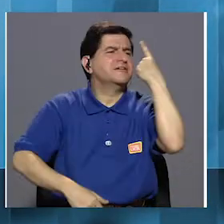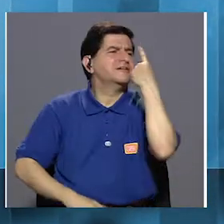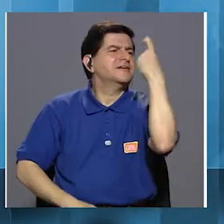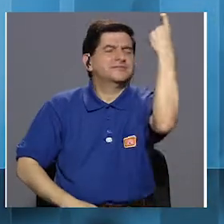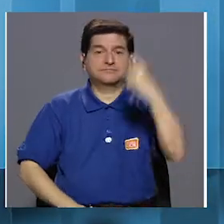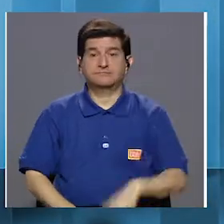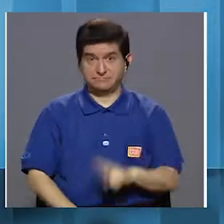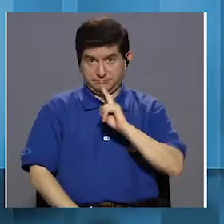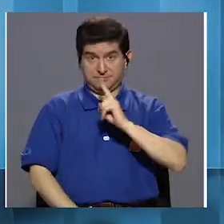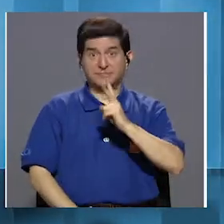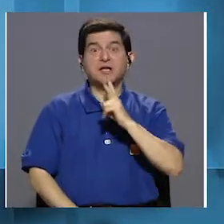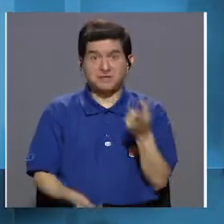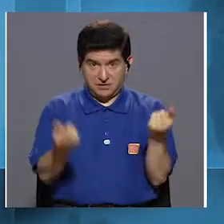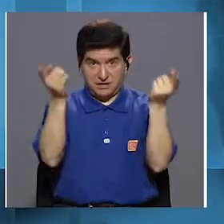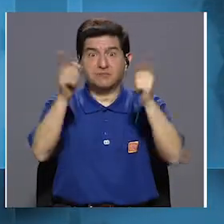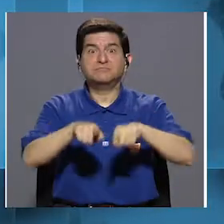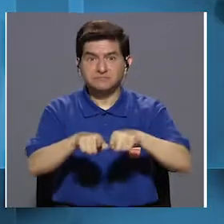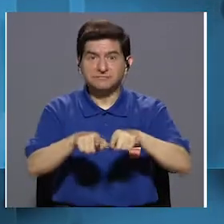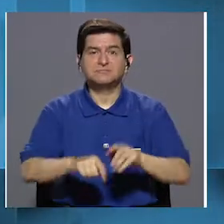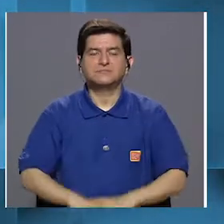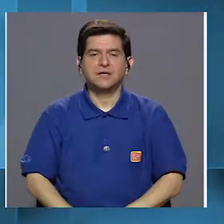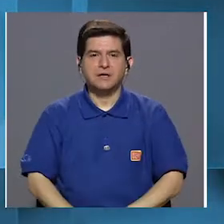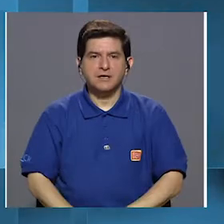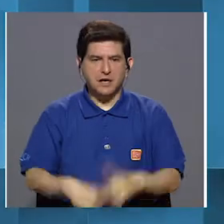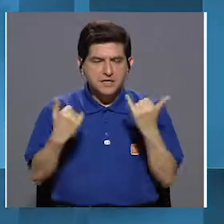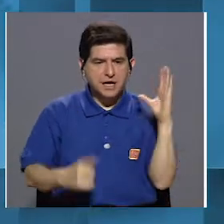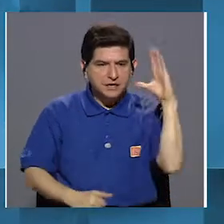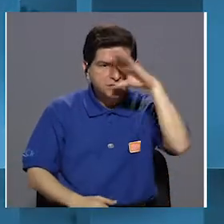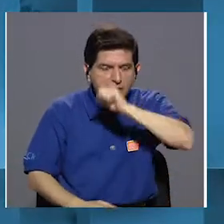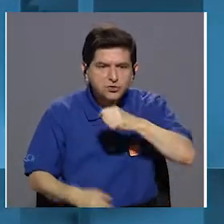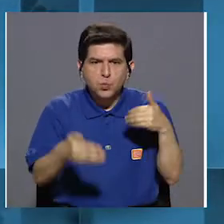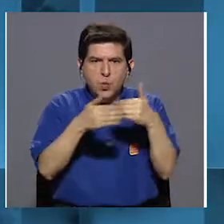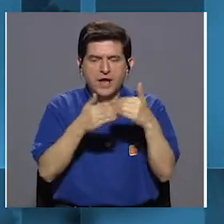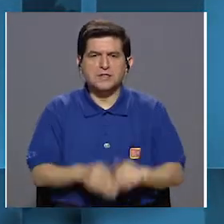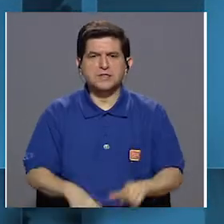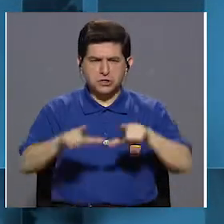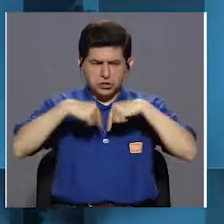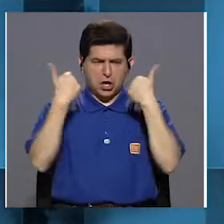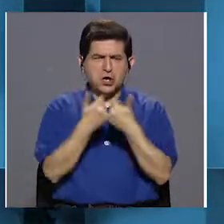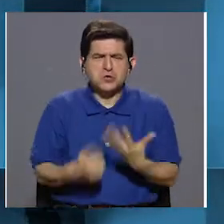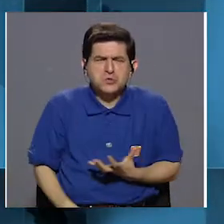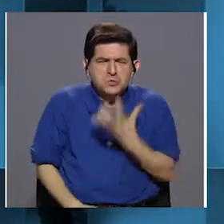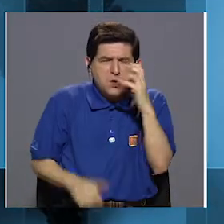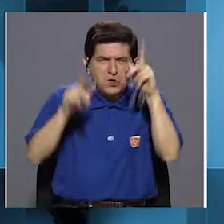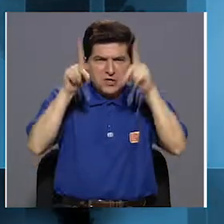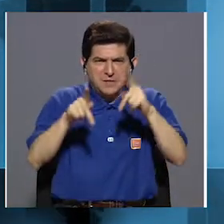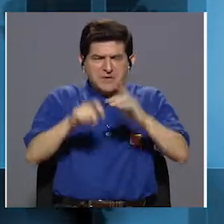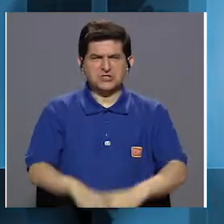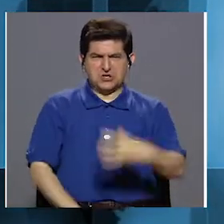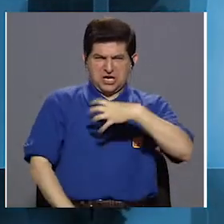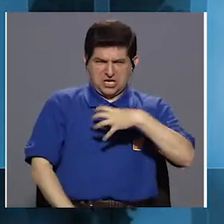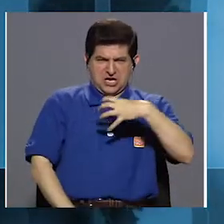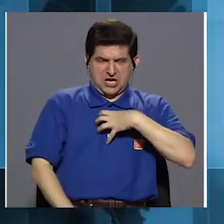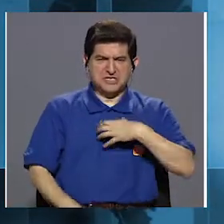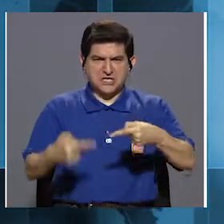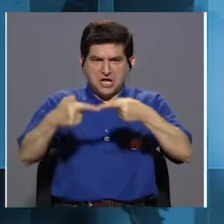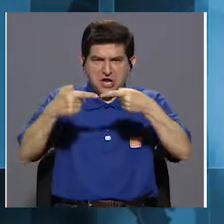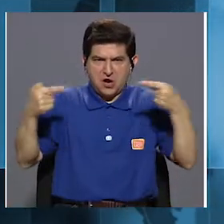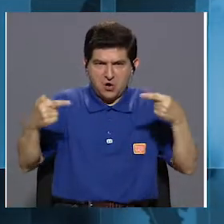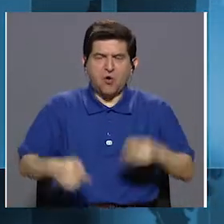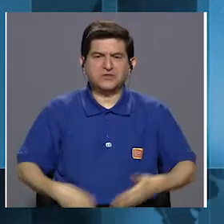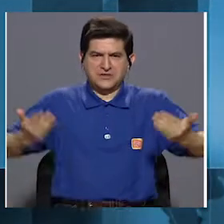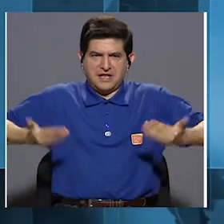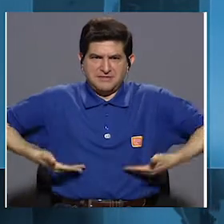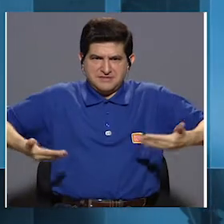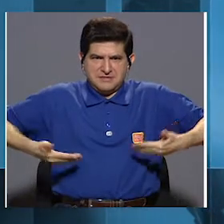Y de verdad que lo es. Lo acabamos de vivir de cerca cuando una masa enfurecida de ticos quiso cobrarle al